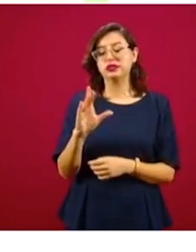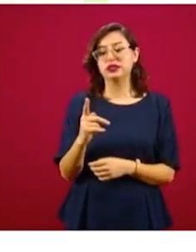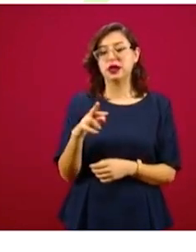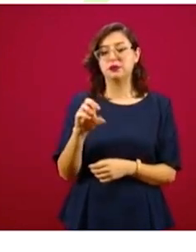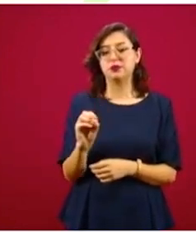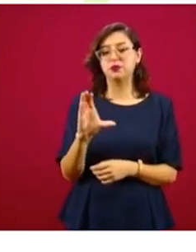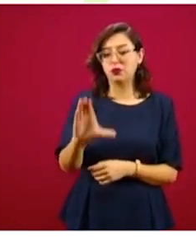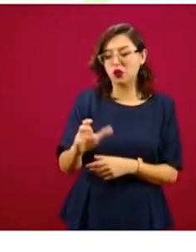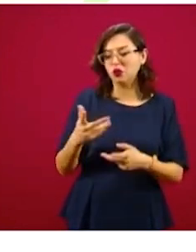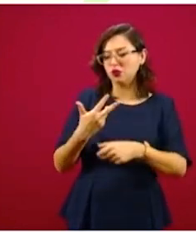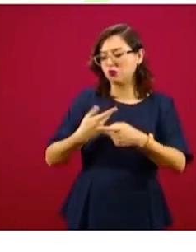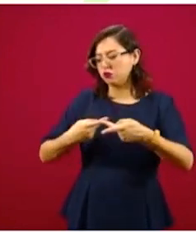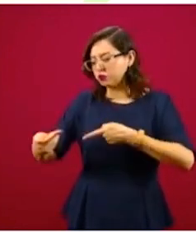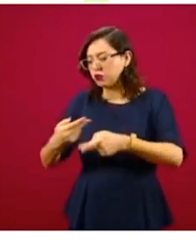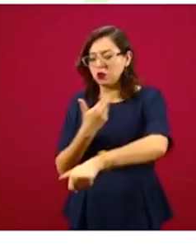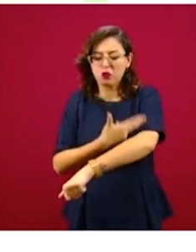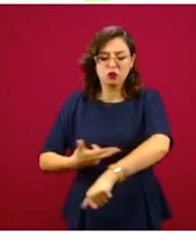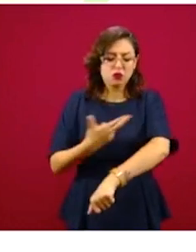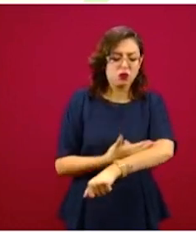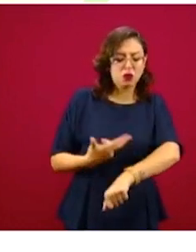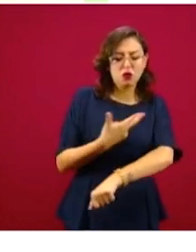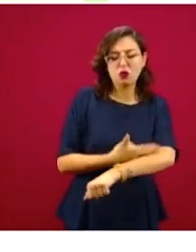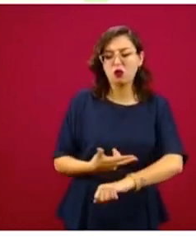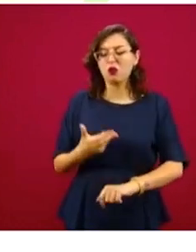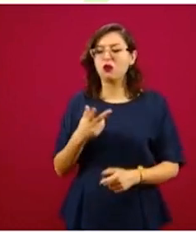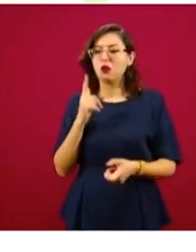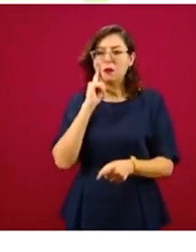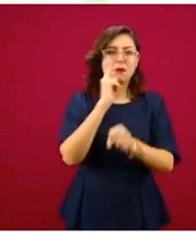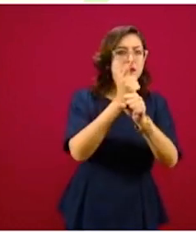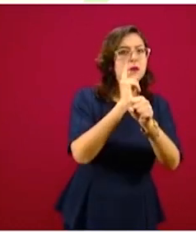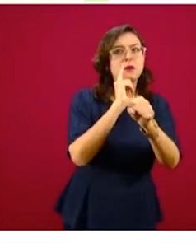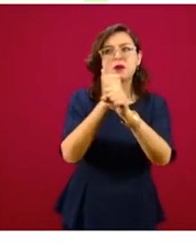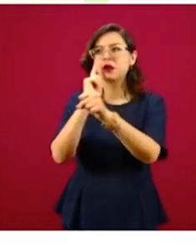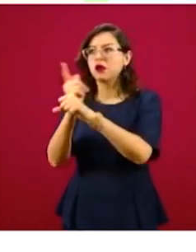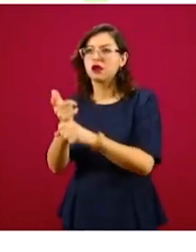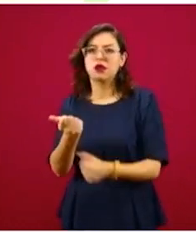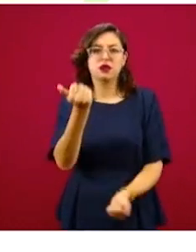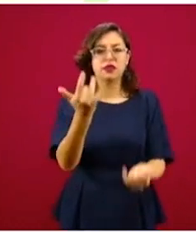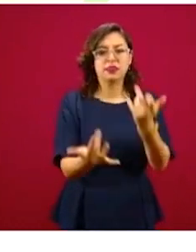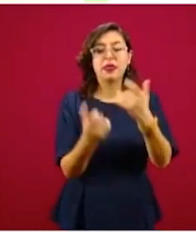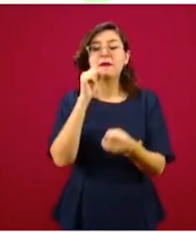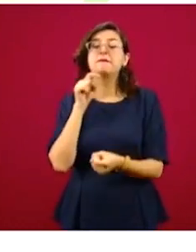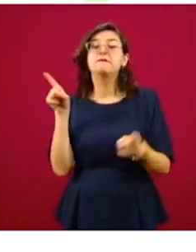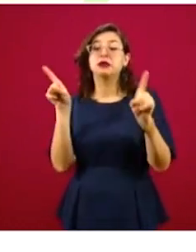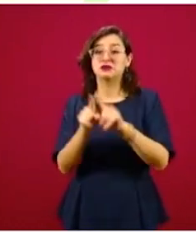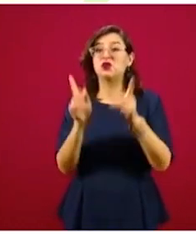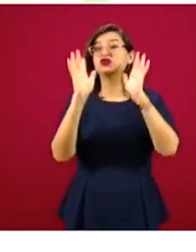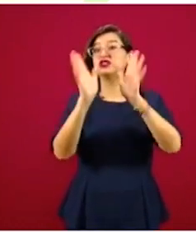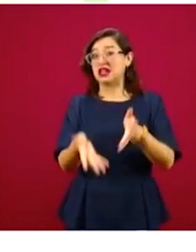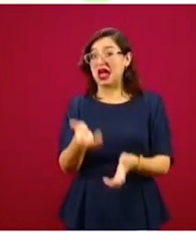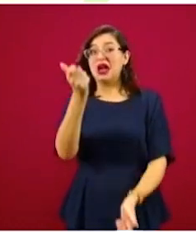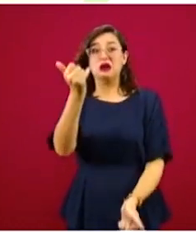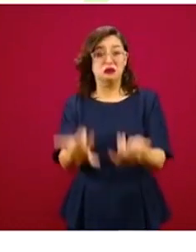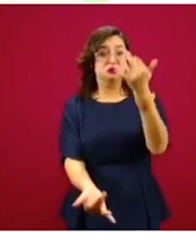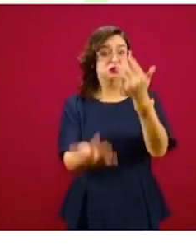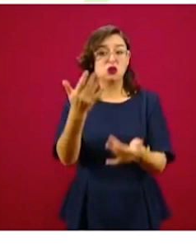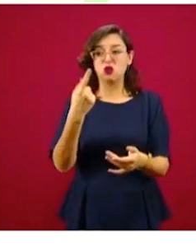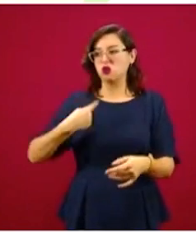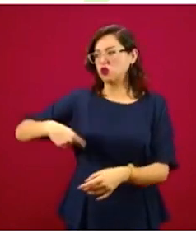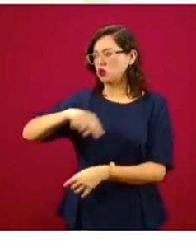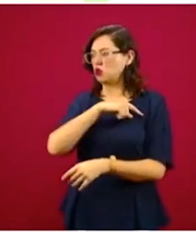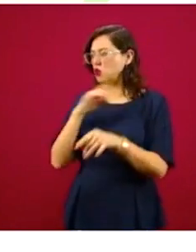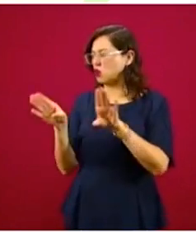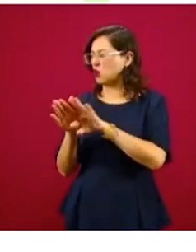coordinación, de prevención, de detección de incendios, además del arribo al punto del incendio y las labores de